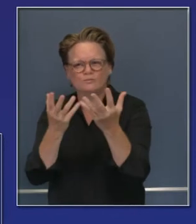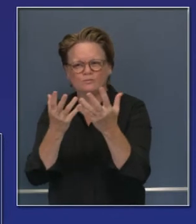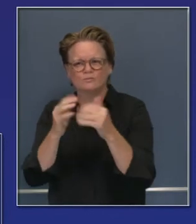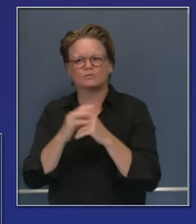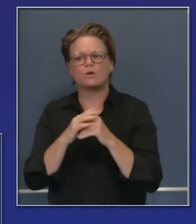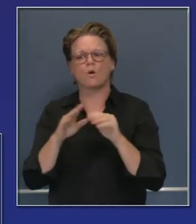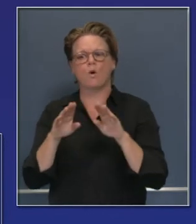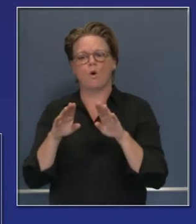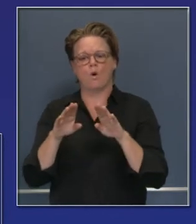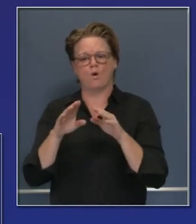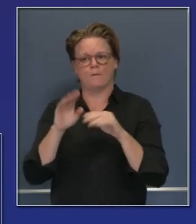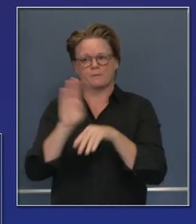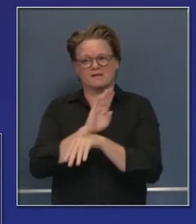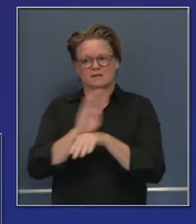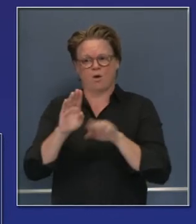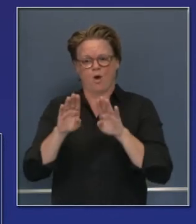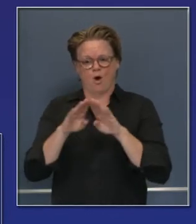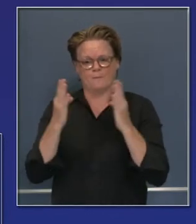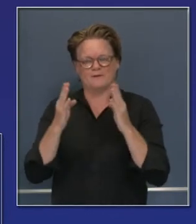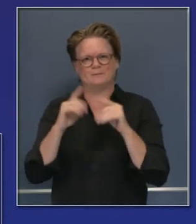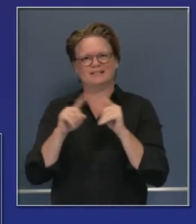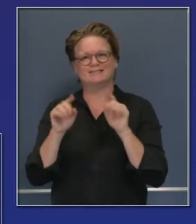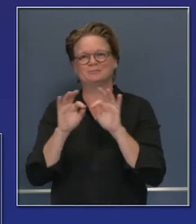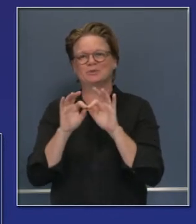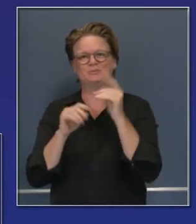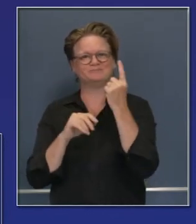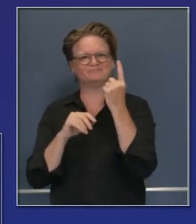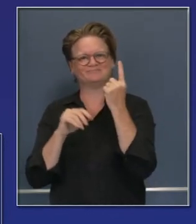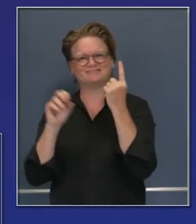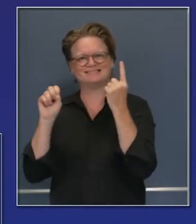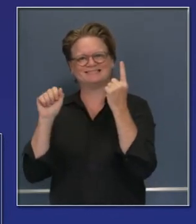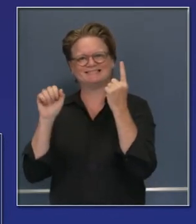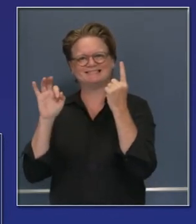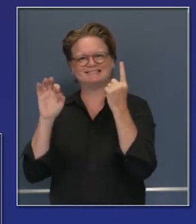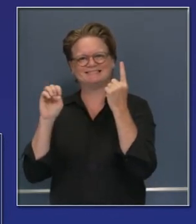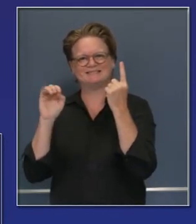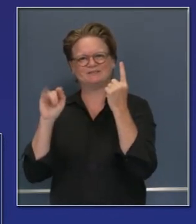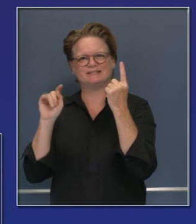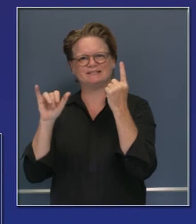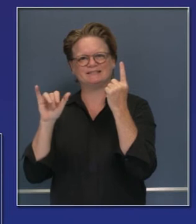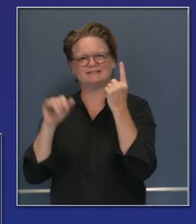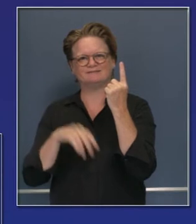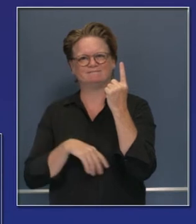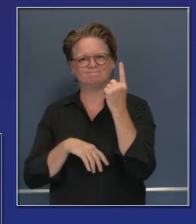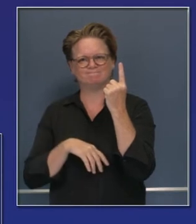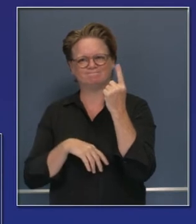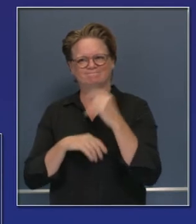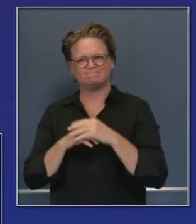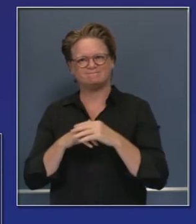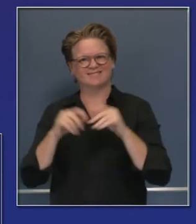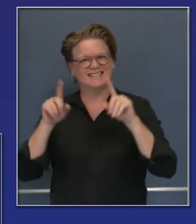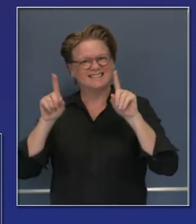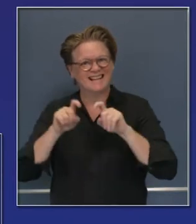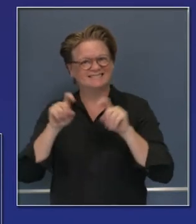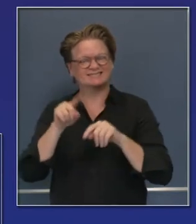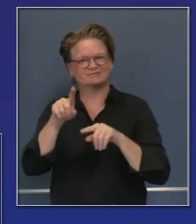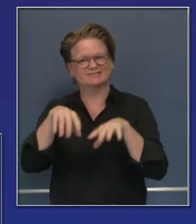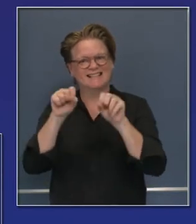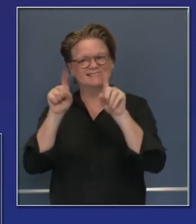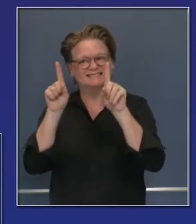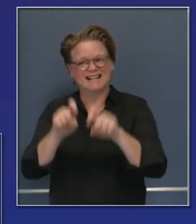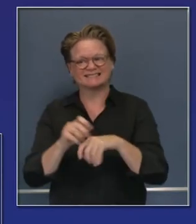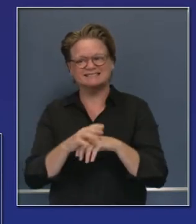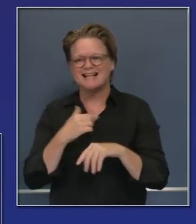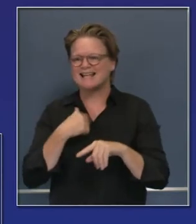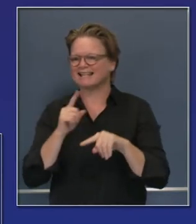reapertura o sea una corriente para poder tener reapertura de todos los protocolos tienen que mejorar no puede ocurrir enseguida estamos